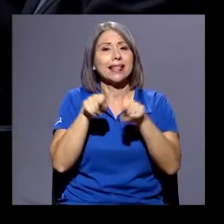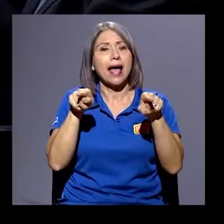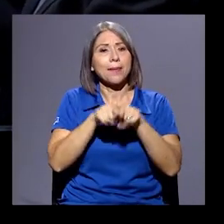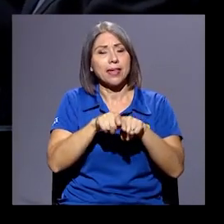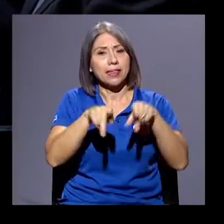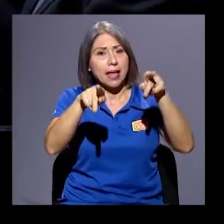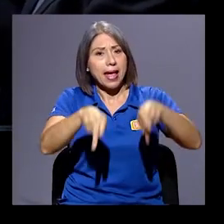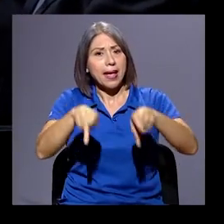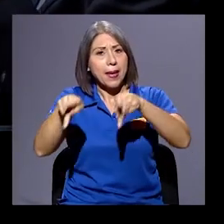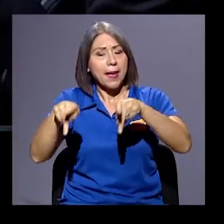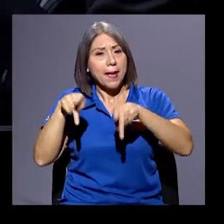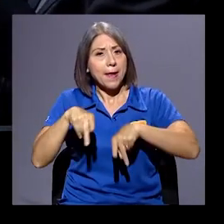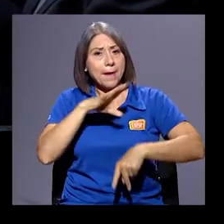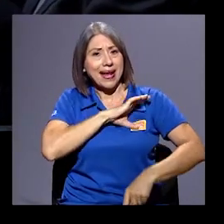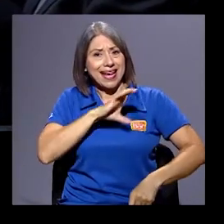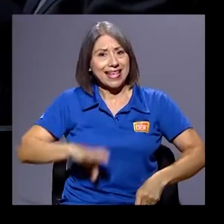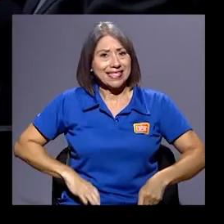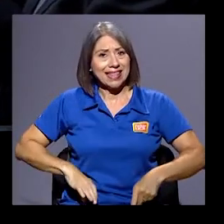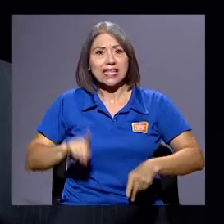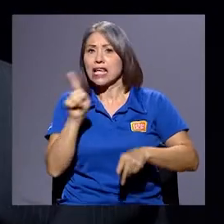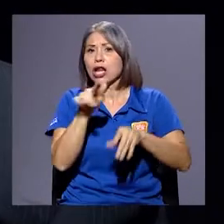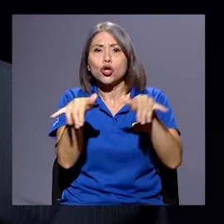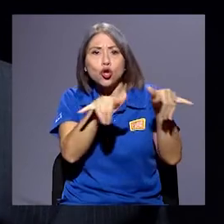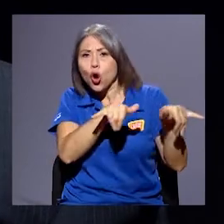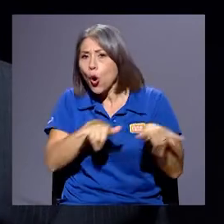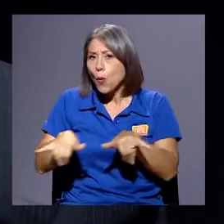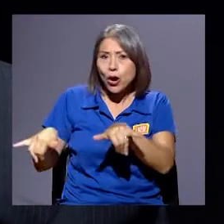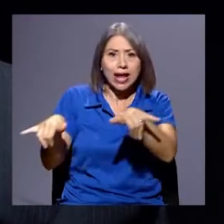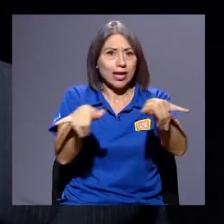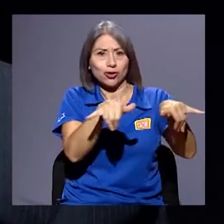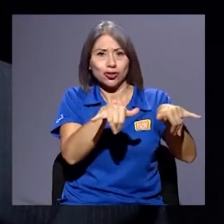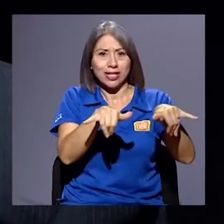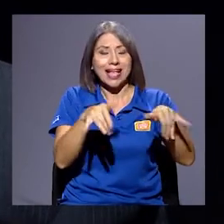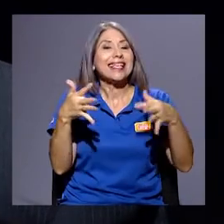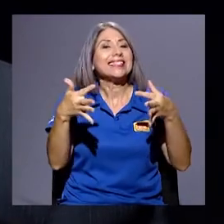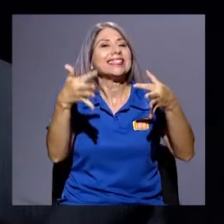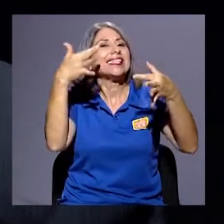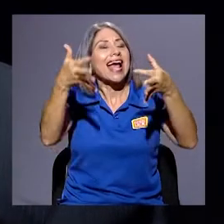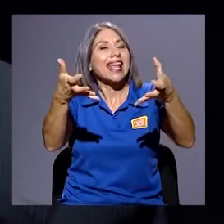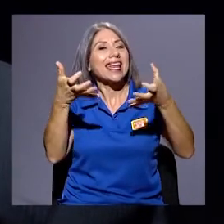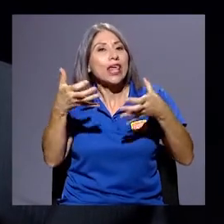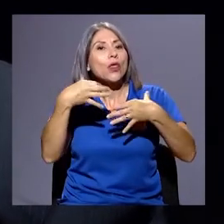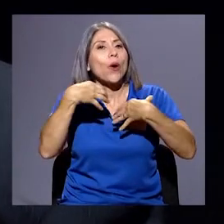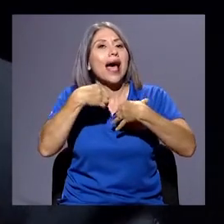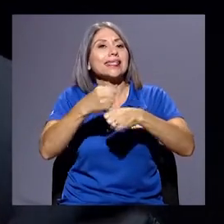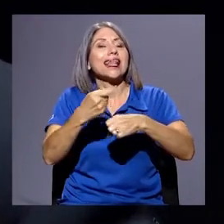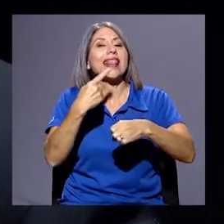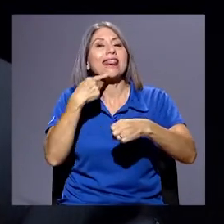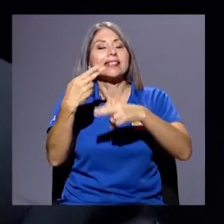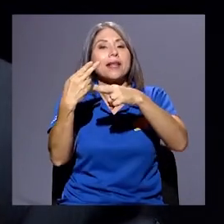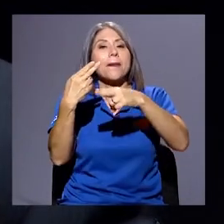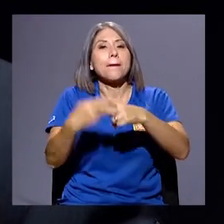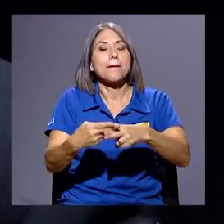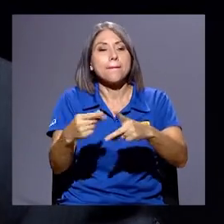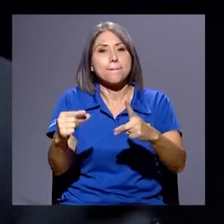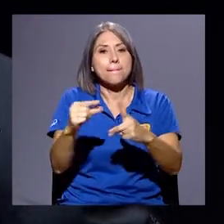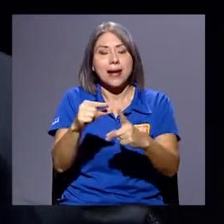que no son homogéneos. Se ha querido montar una categoría que es la de neopentecostal, como si todos